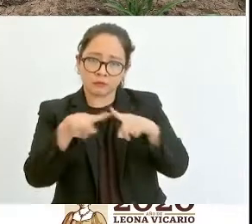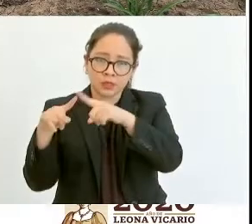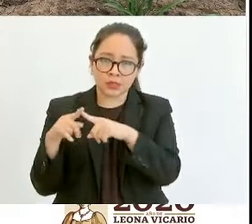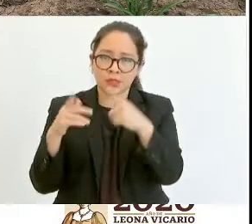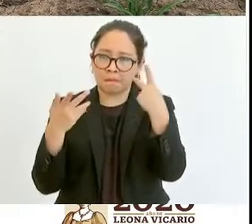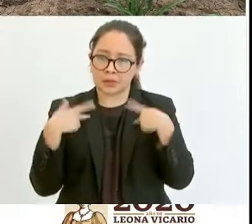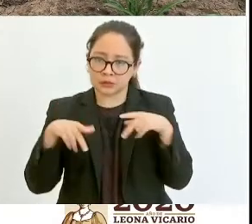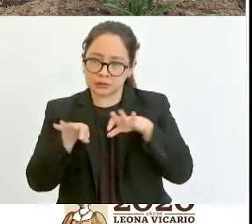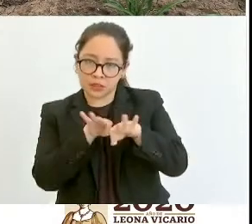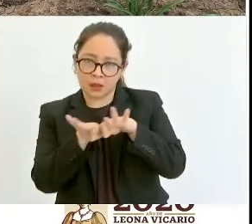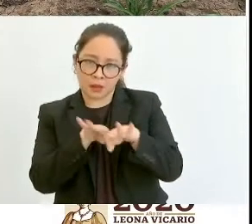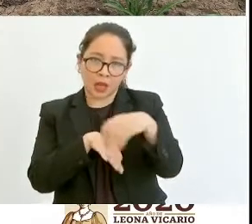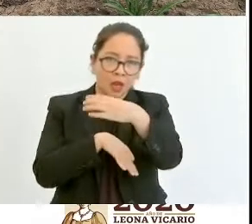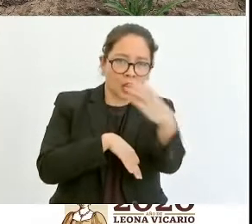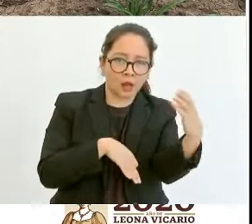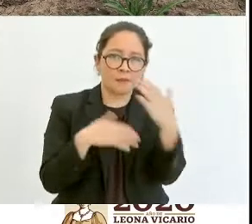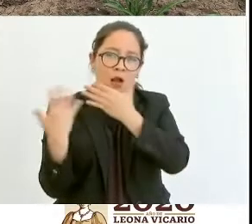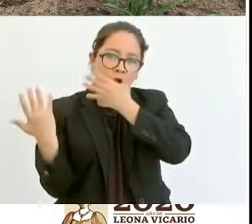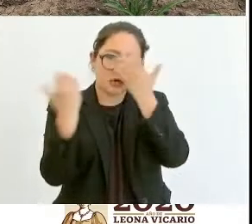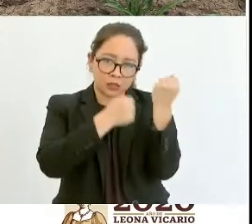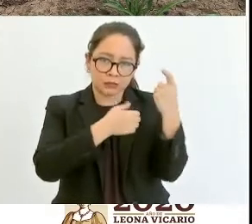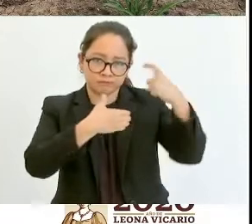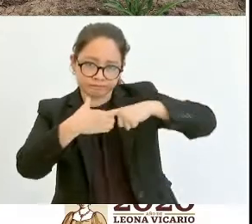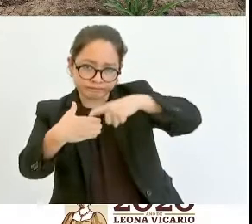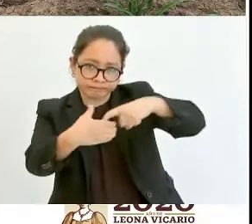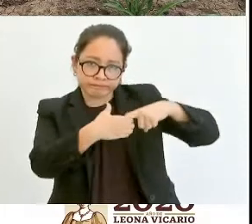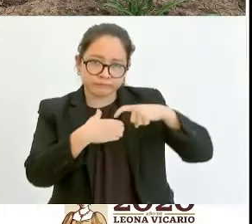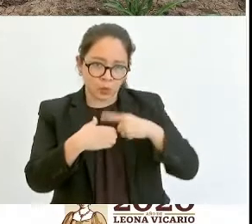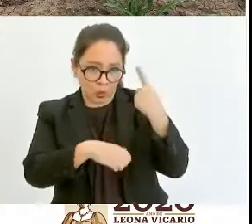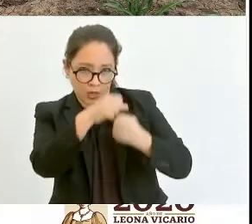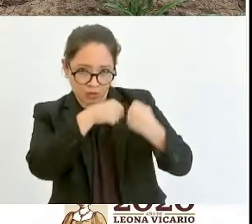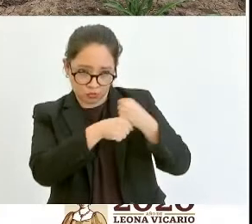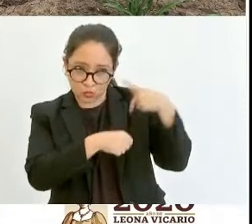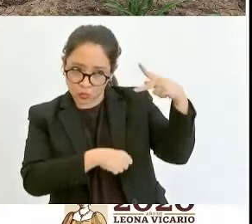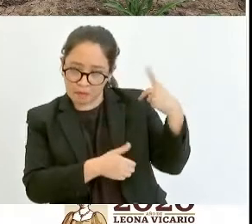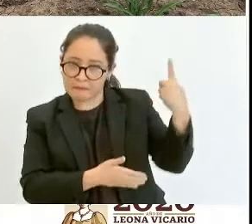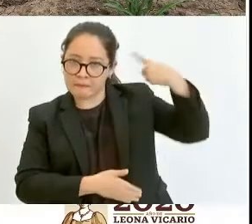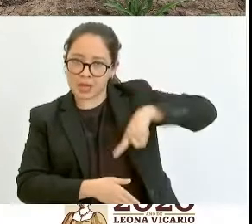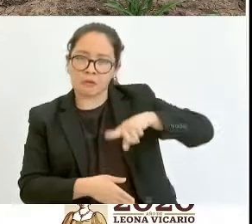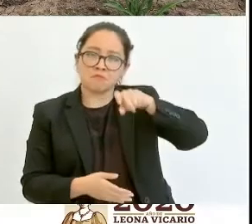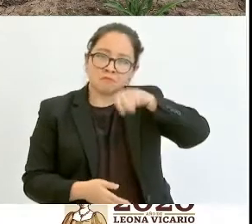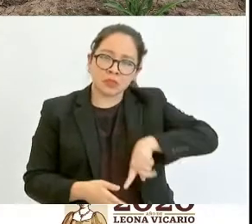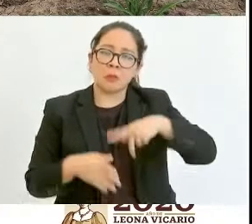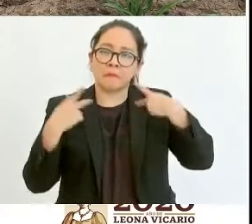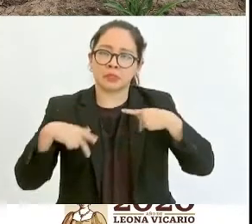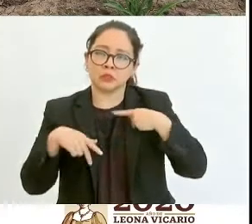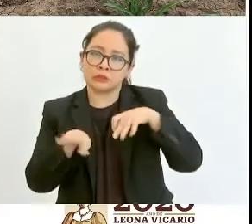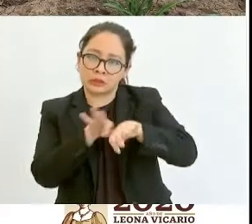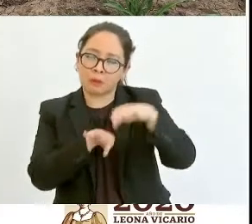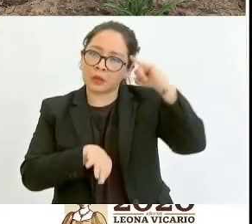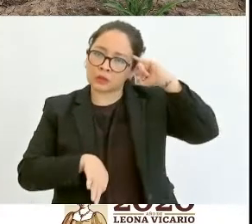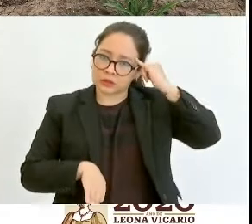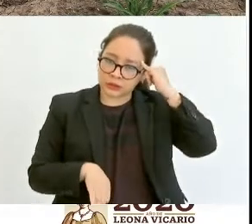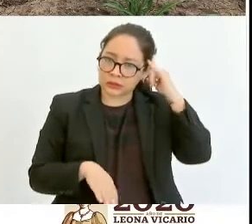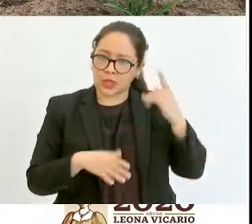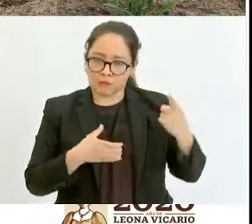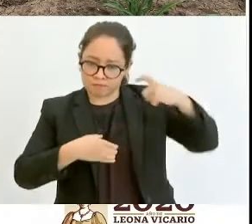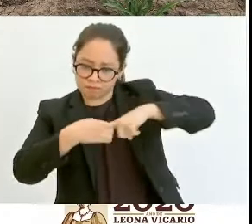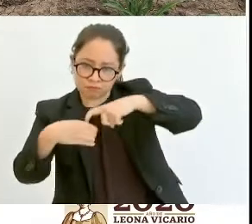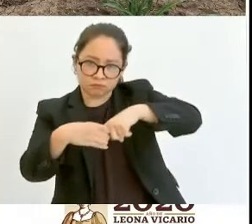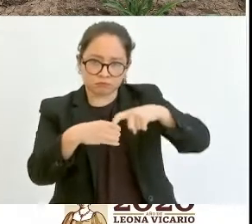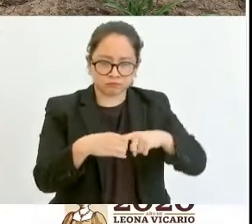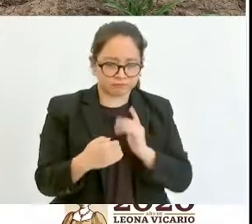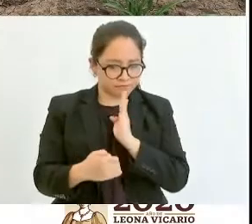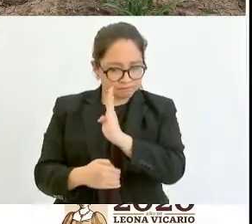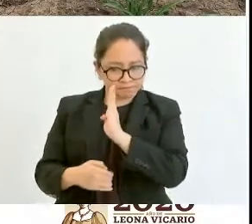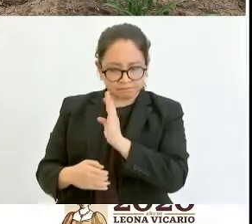como fue su instrucción a partir del año pasado, así como a productores indígenas. Genera apoyos directos sin intermediarios